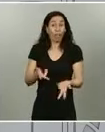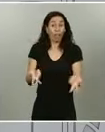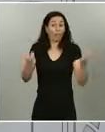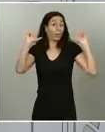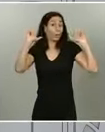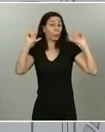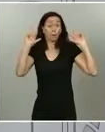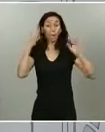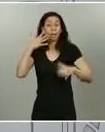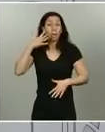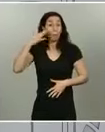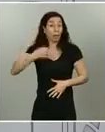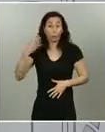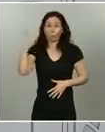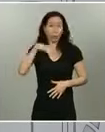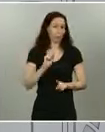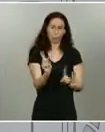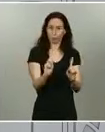Sí.